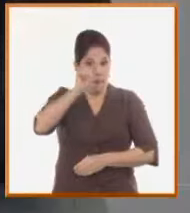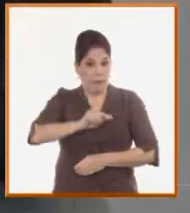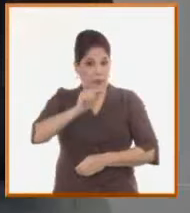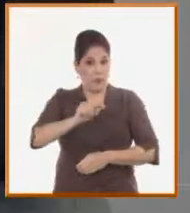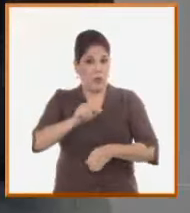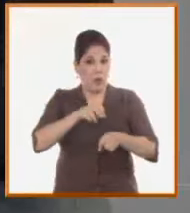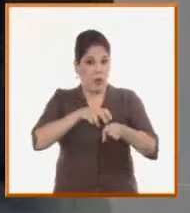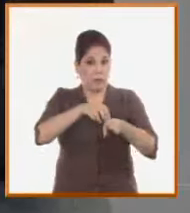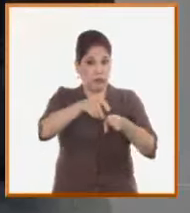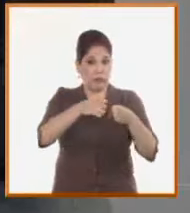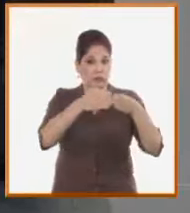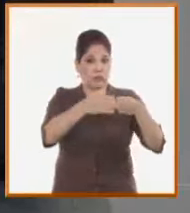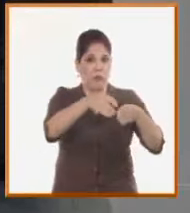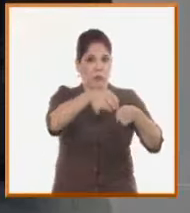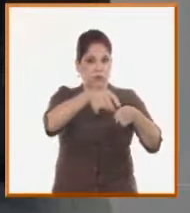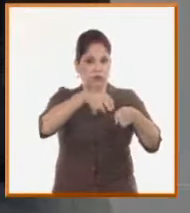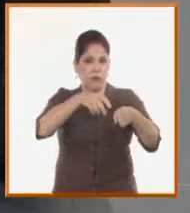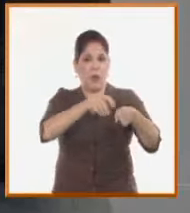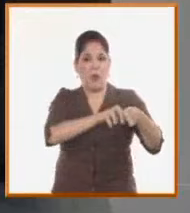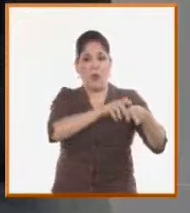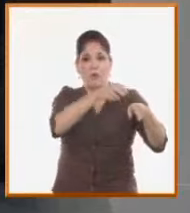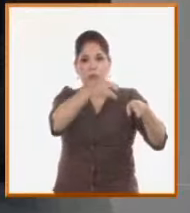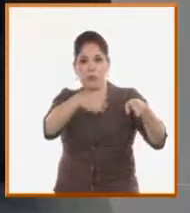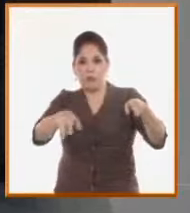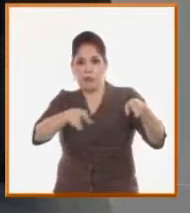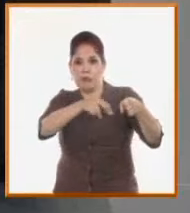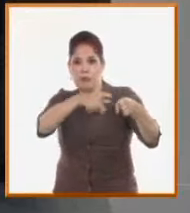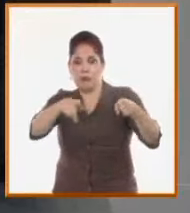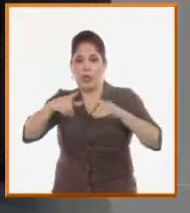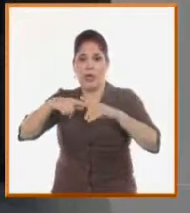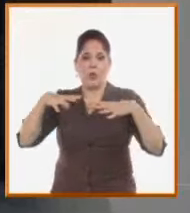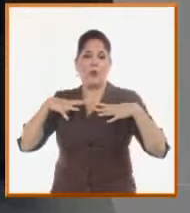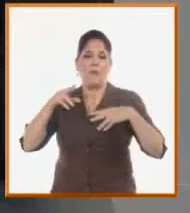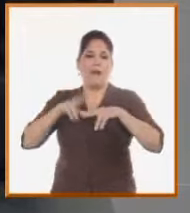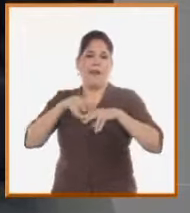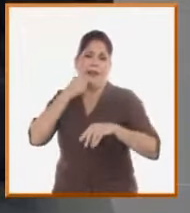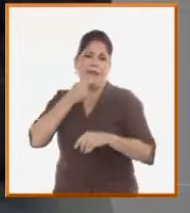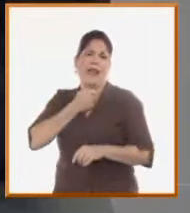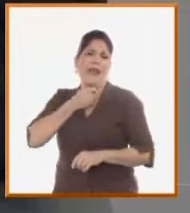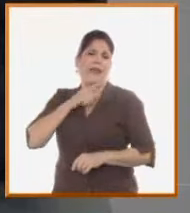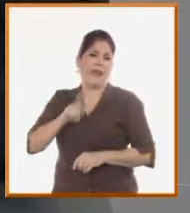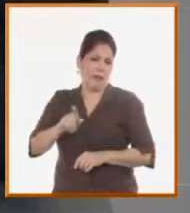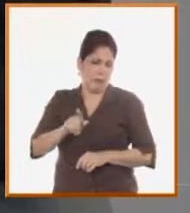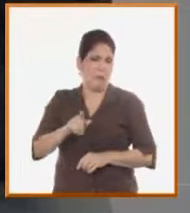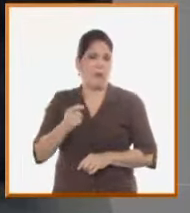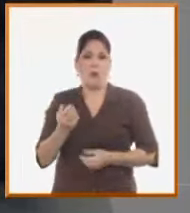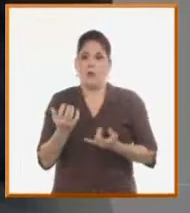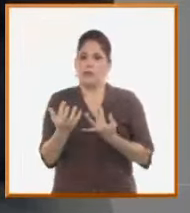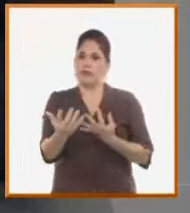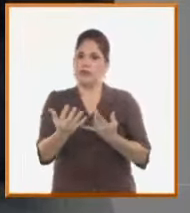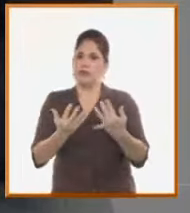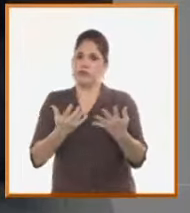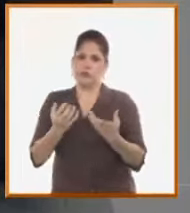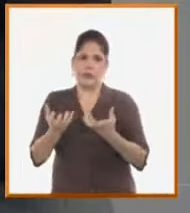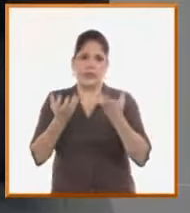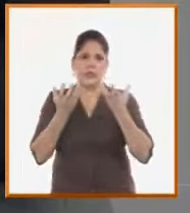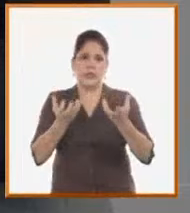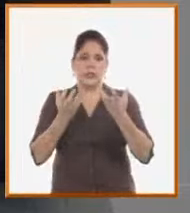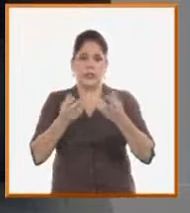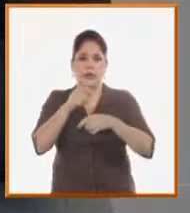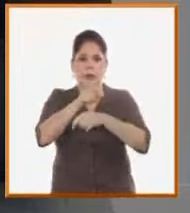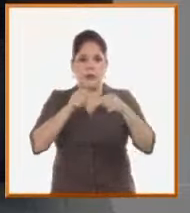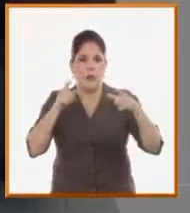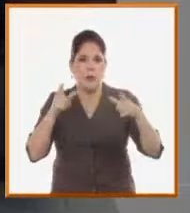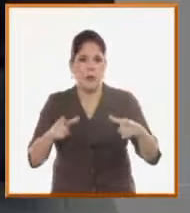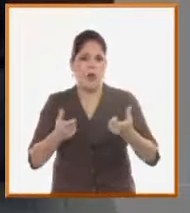derramaban mucha actividad en el sector no estatal, cubano, en restaurantes,